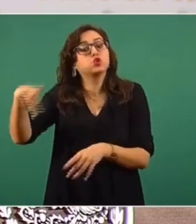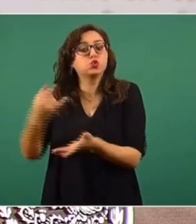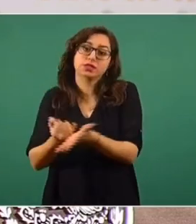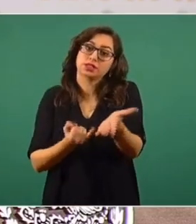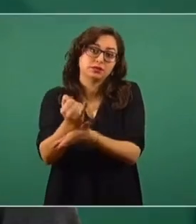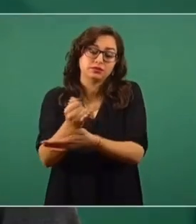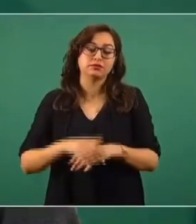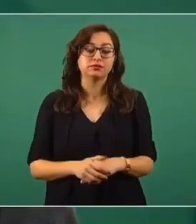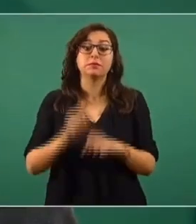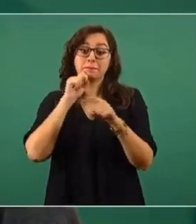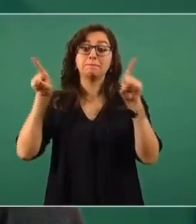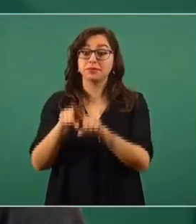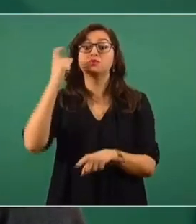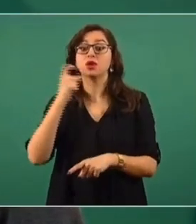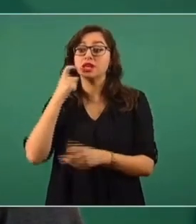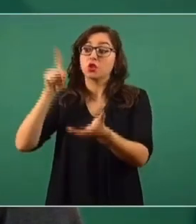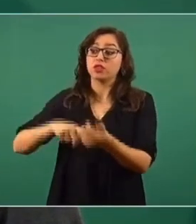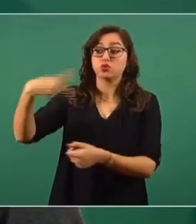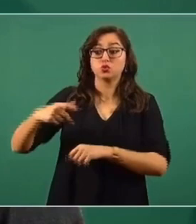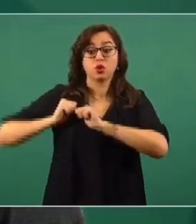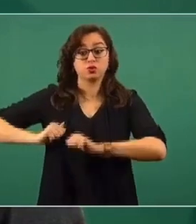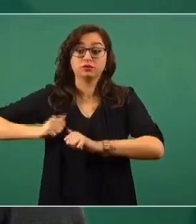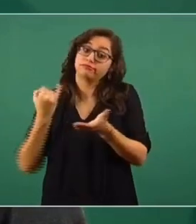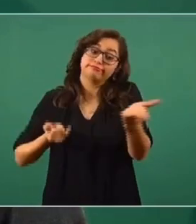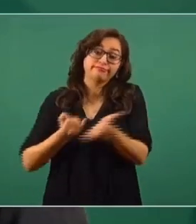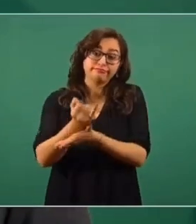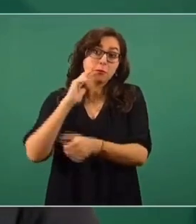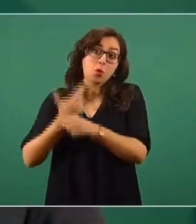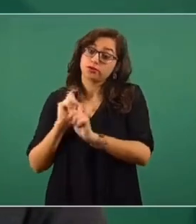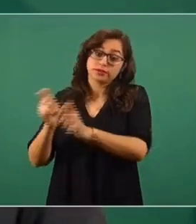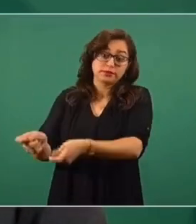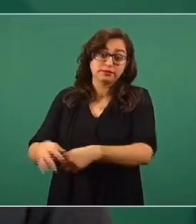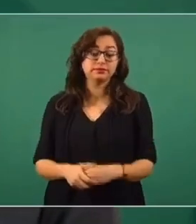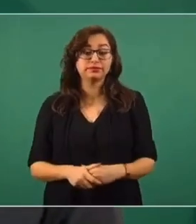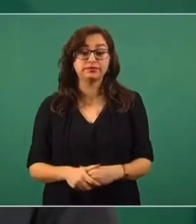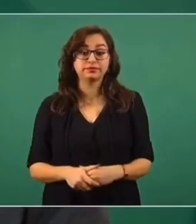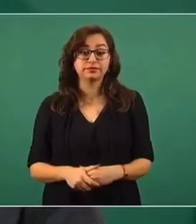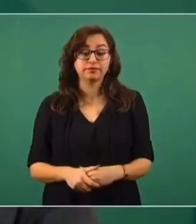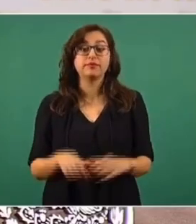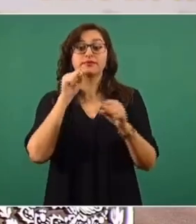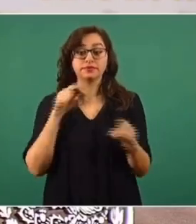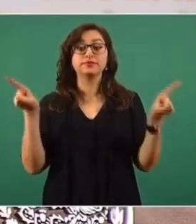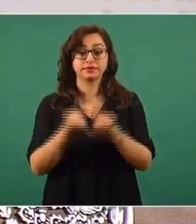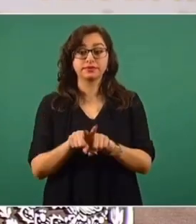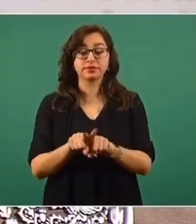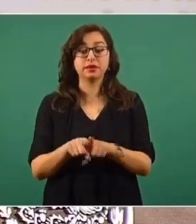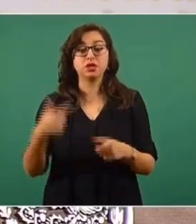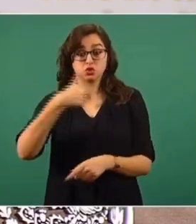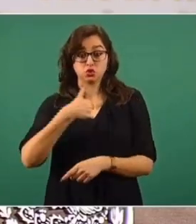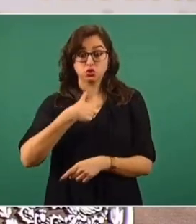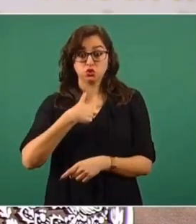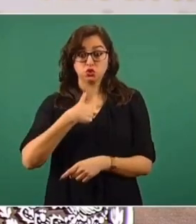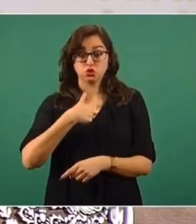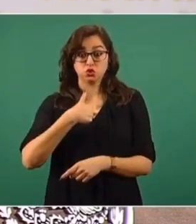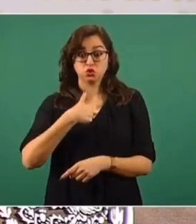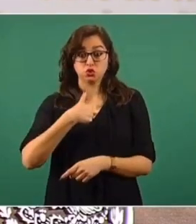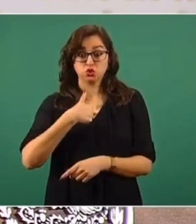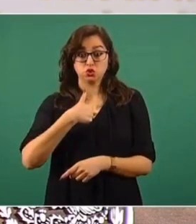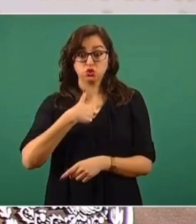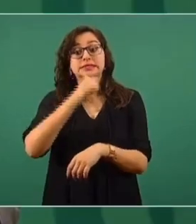y corresponde a las autoridades competentes. Y vi a conocer también que en épocas de elección